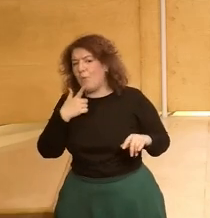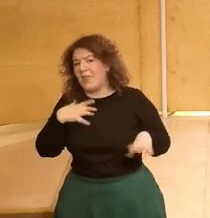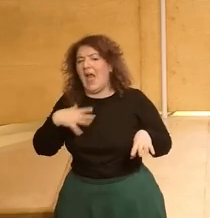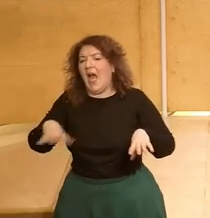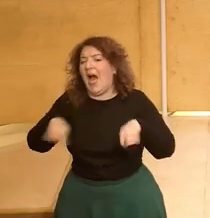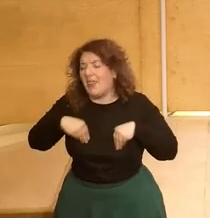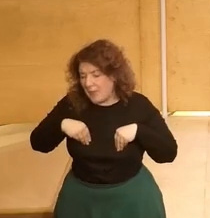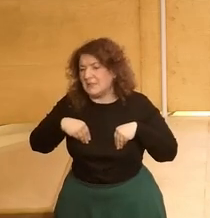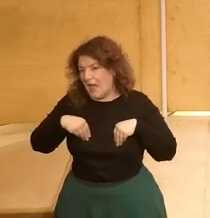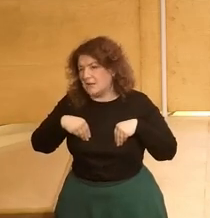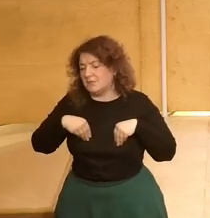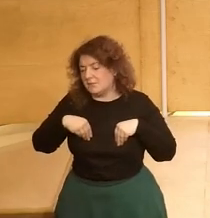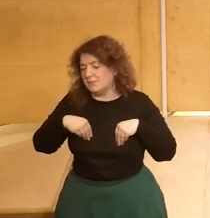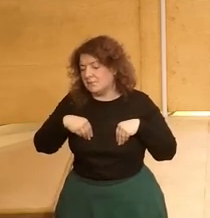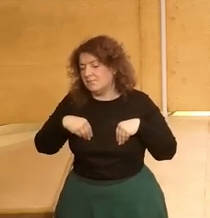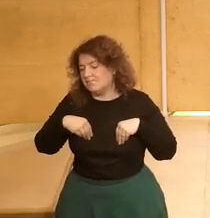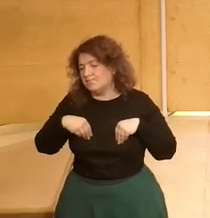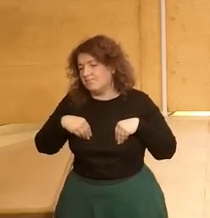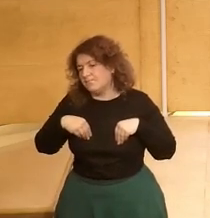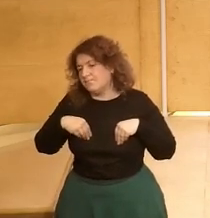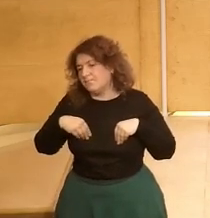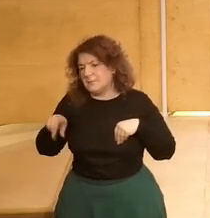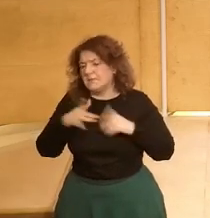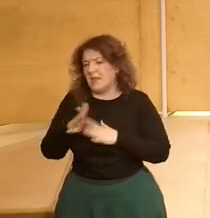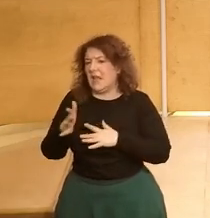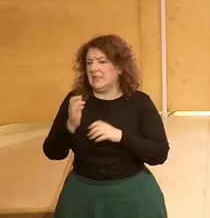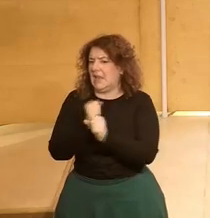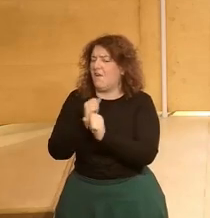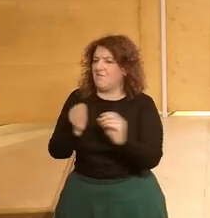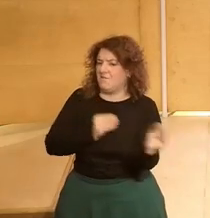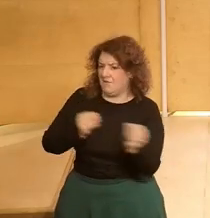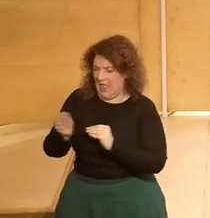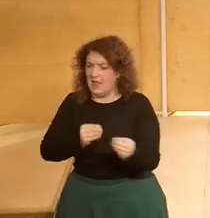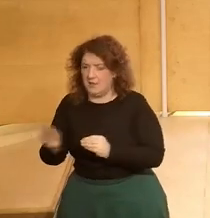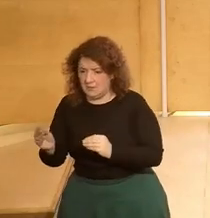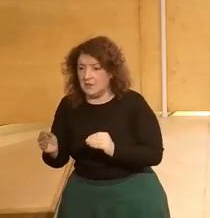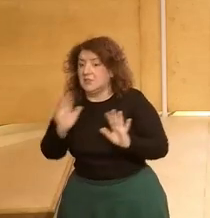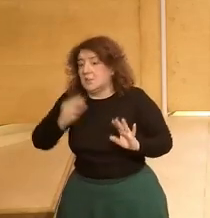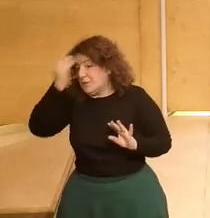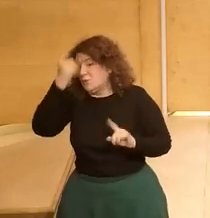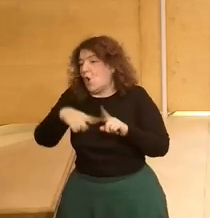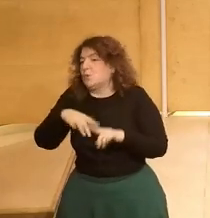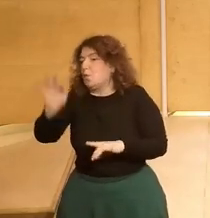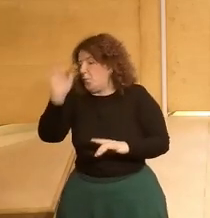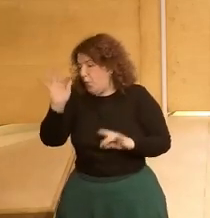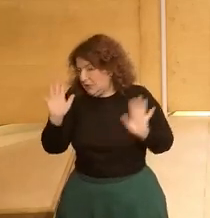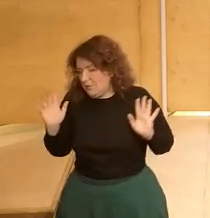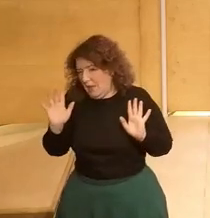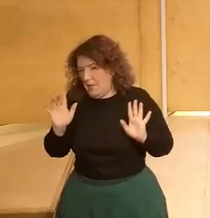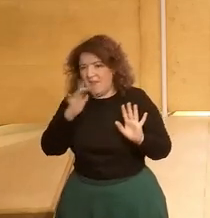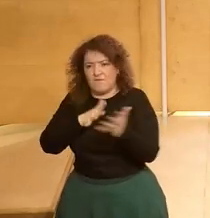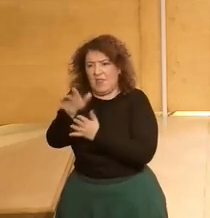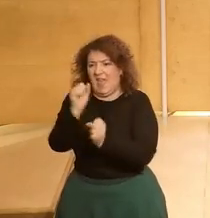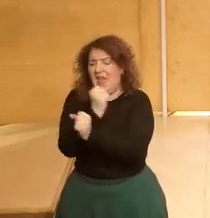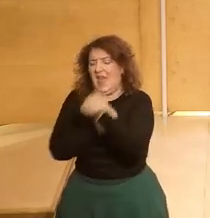es un elemento positivo de la pandemia una mayor flexibilidad que yo creo que va a ser positiva también desde el punto de vista económico